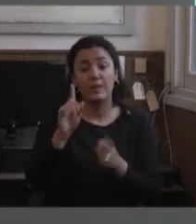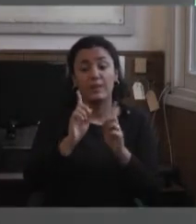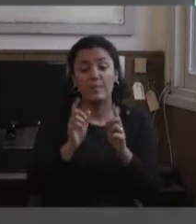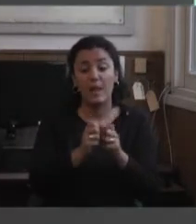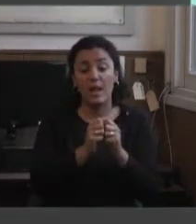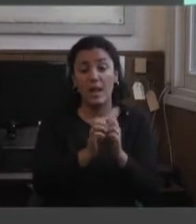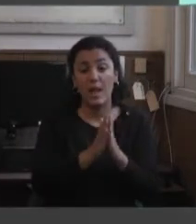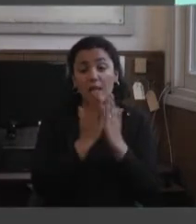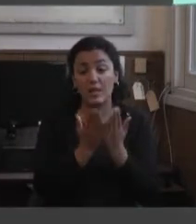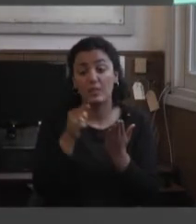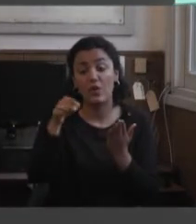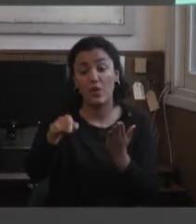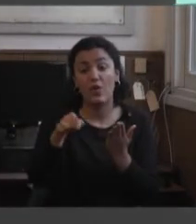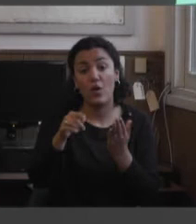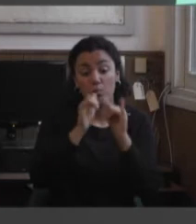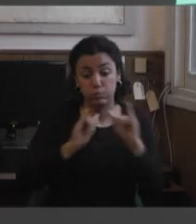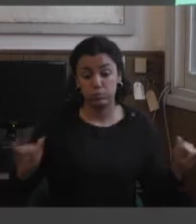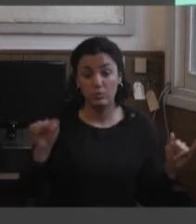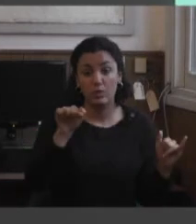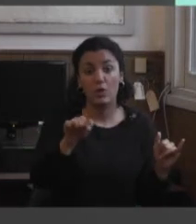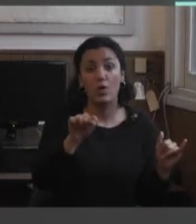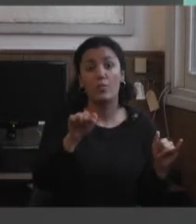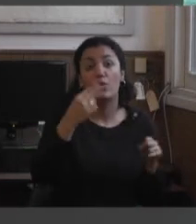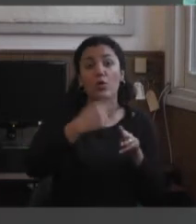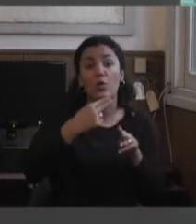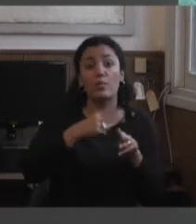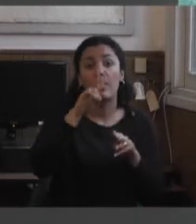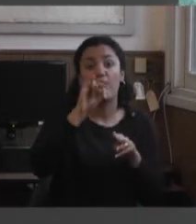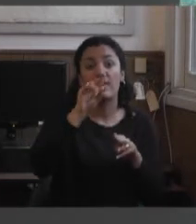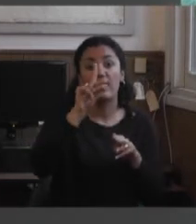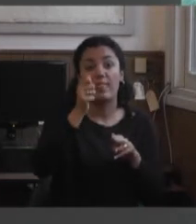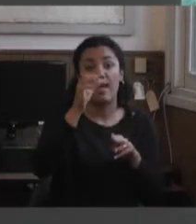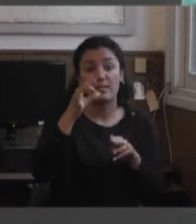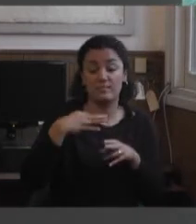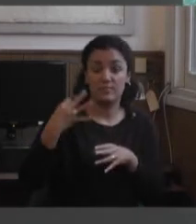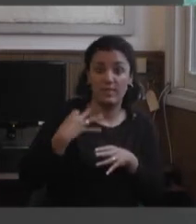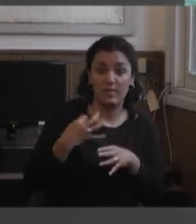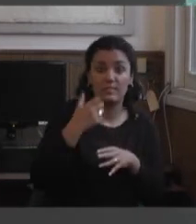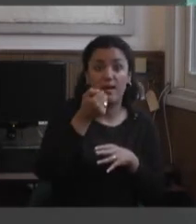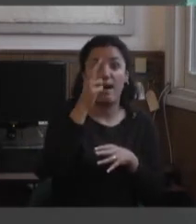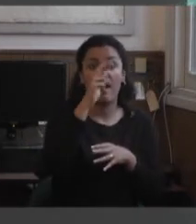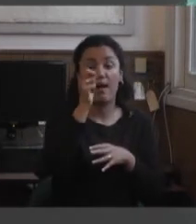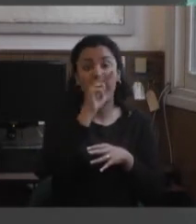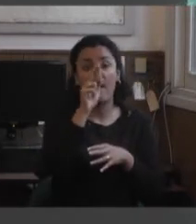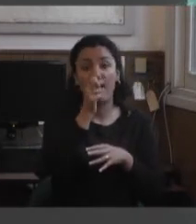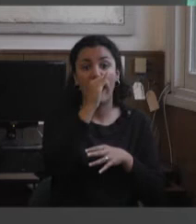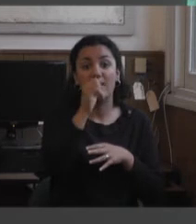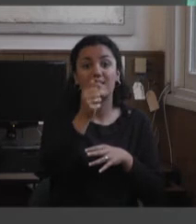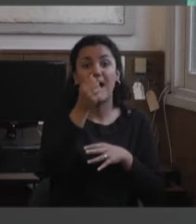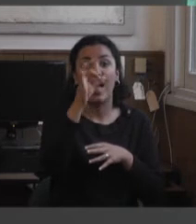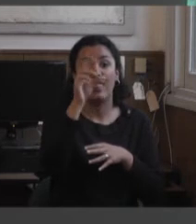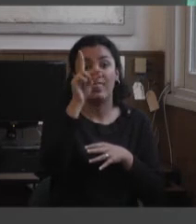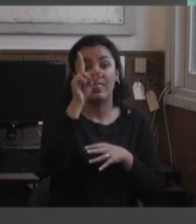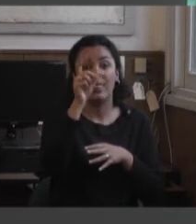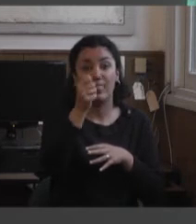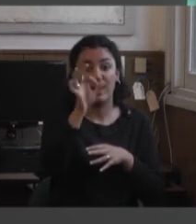el Centro de Estudios Legales y Sociales, que se llamó Vidas Arrasadas, que encuentra en una institución una jaula,